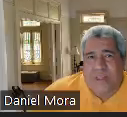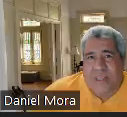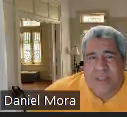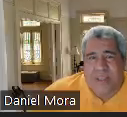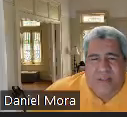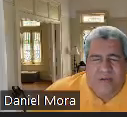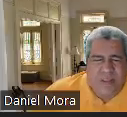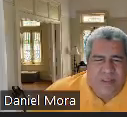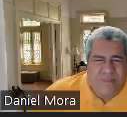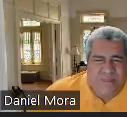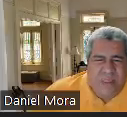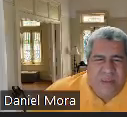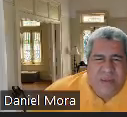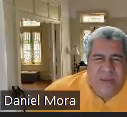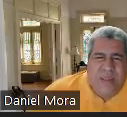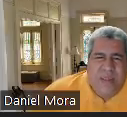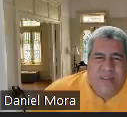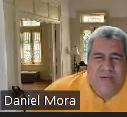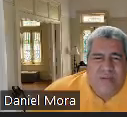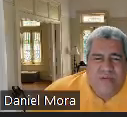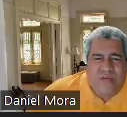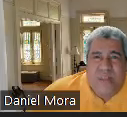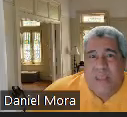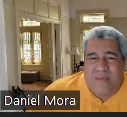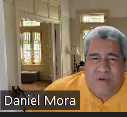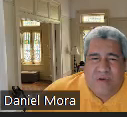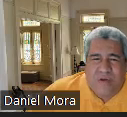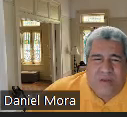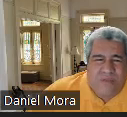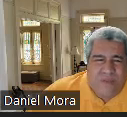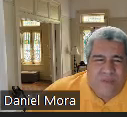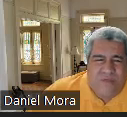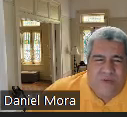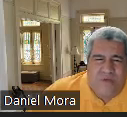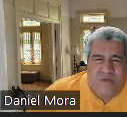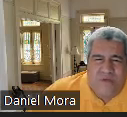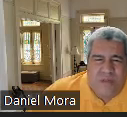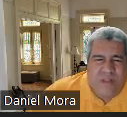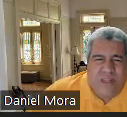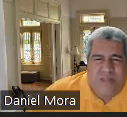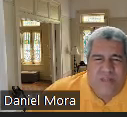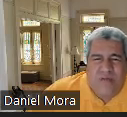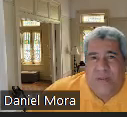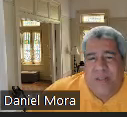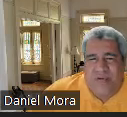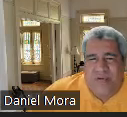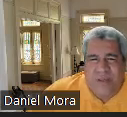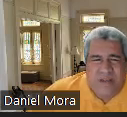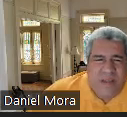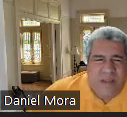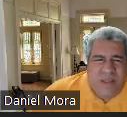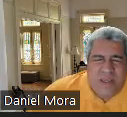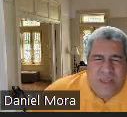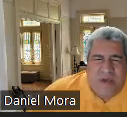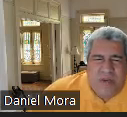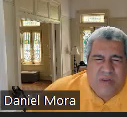puertorriqueña del siglo XX. Además de sus estudios de anemia en Puerto Rico, fue uno de los fundadores del Instituto de Medicina Tropical,